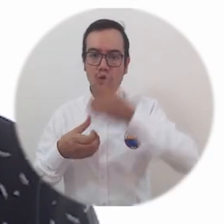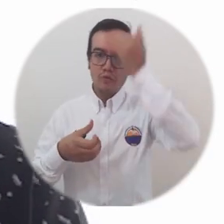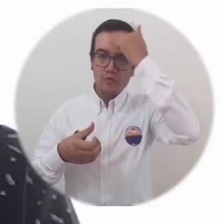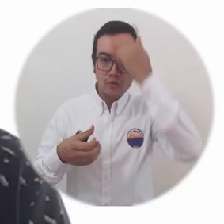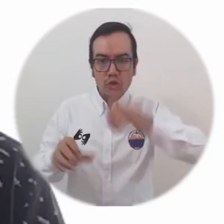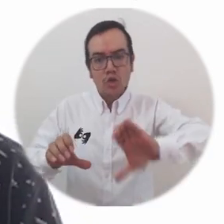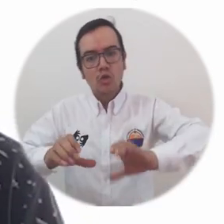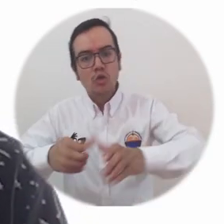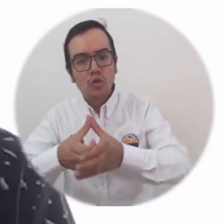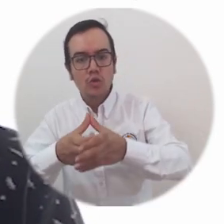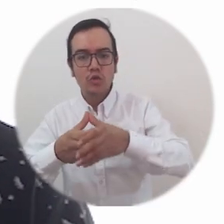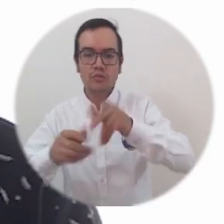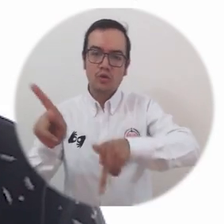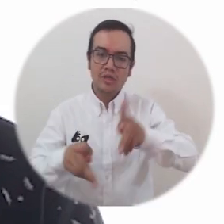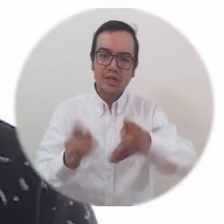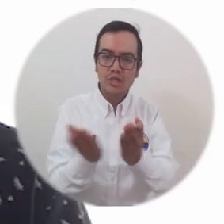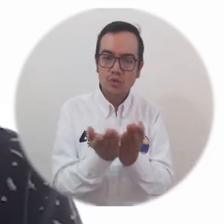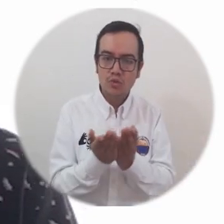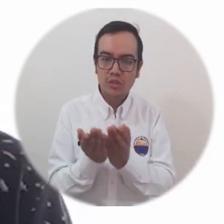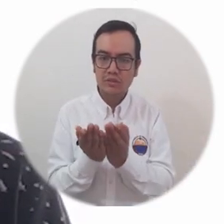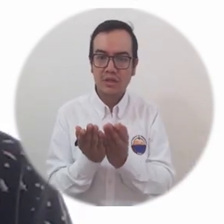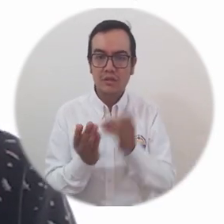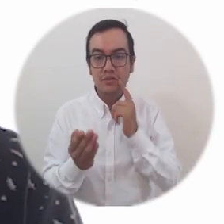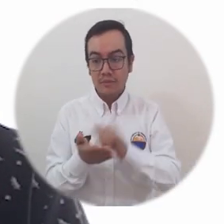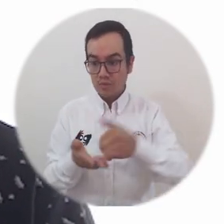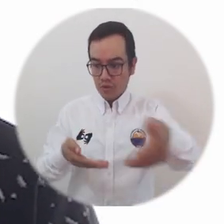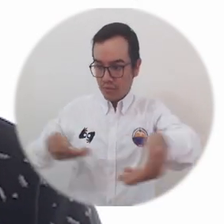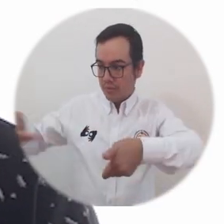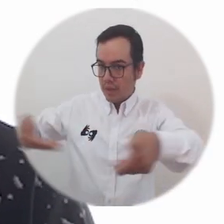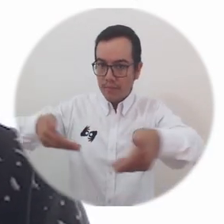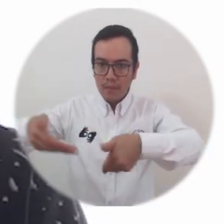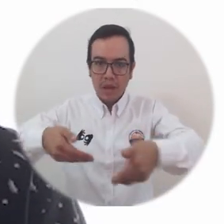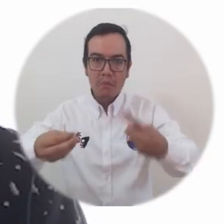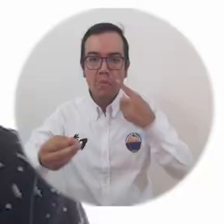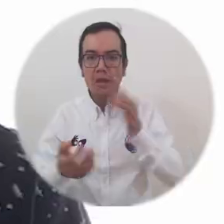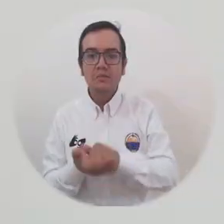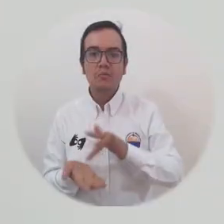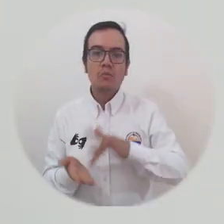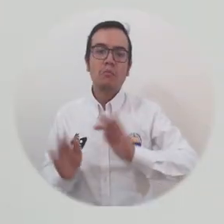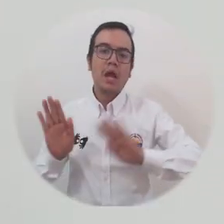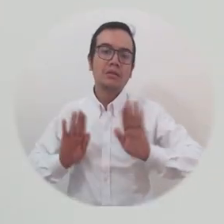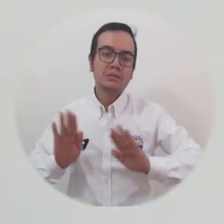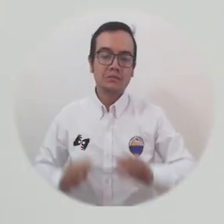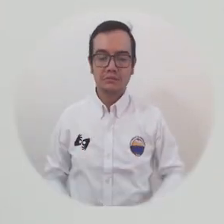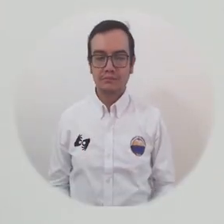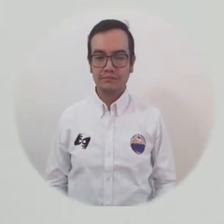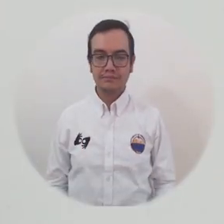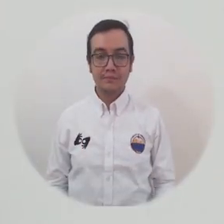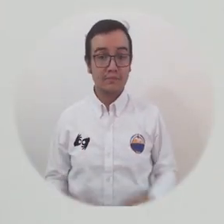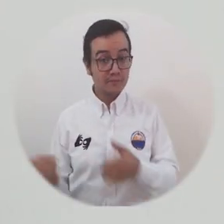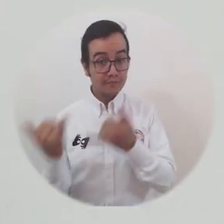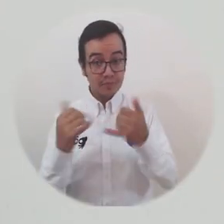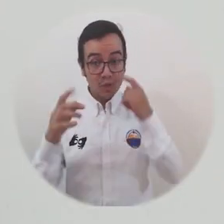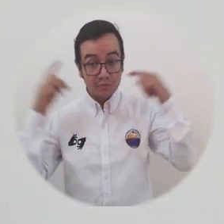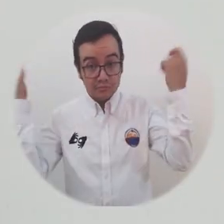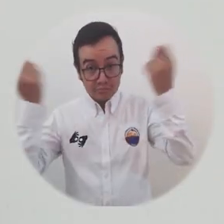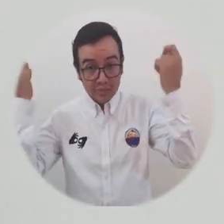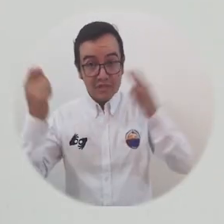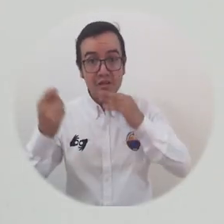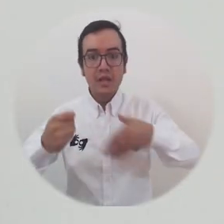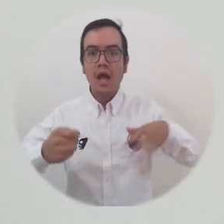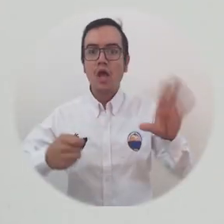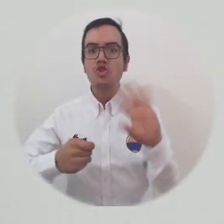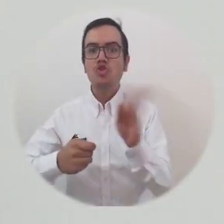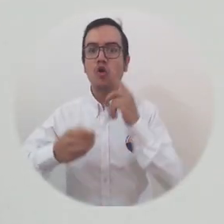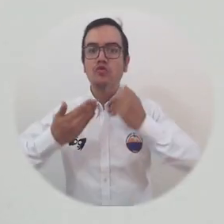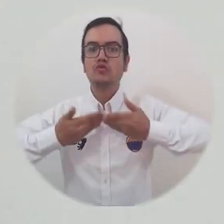donde todos propusieron esos espacios en los que querían participar. Esta campaña es abierta para todo el